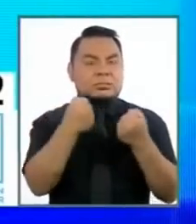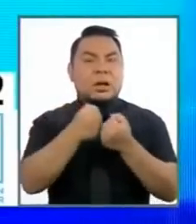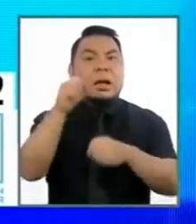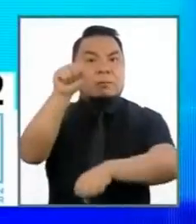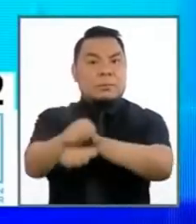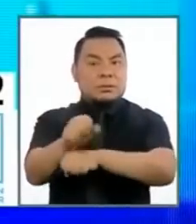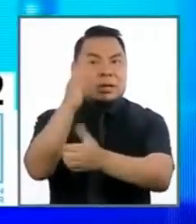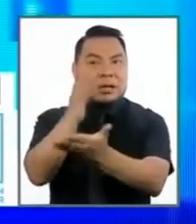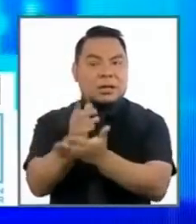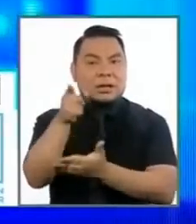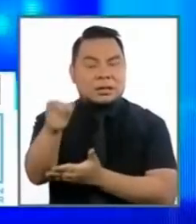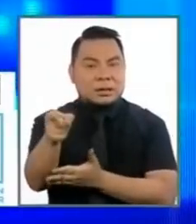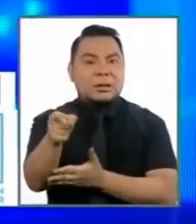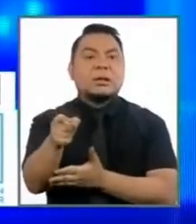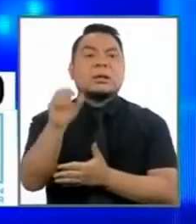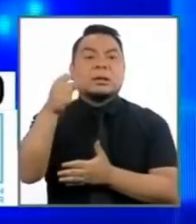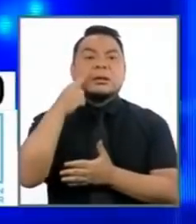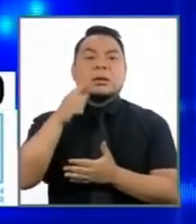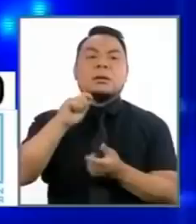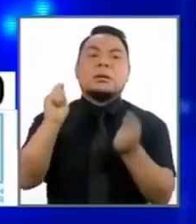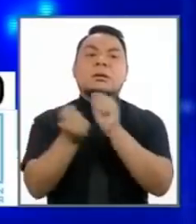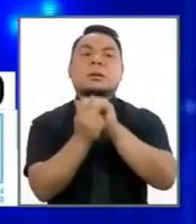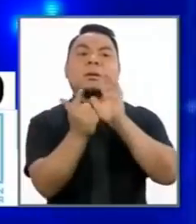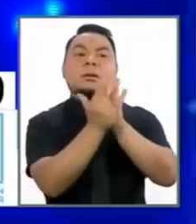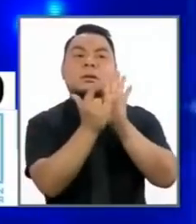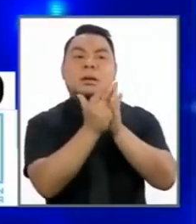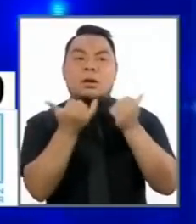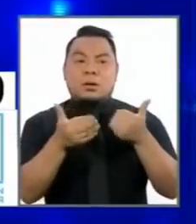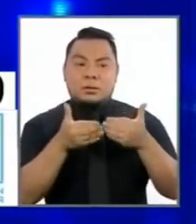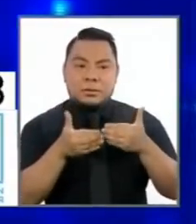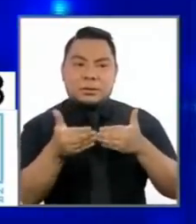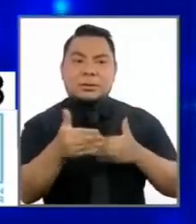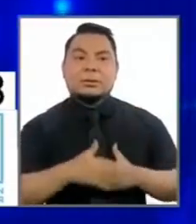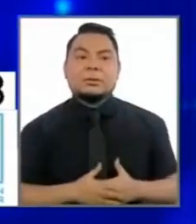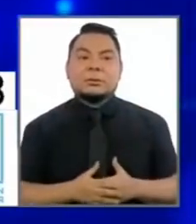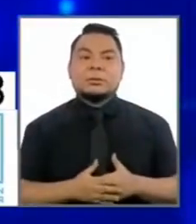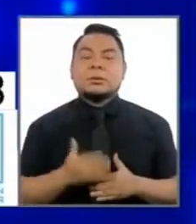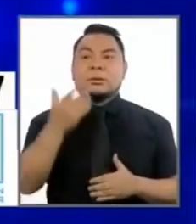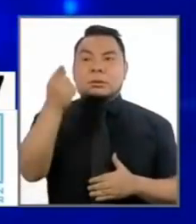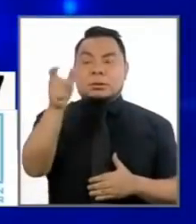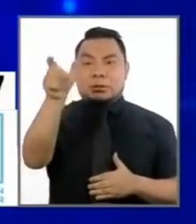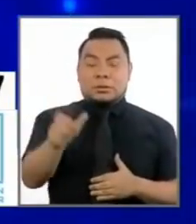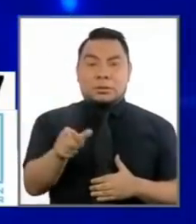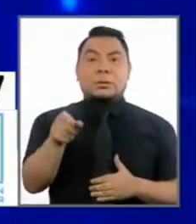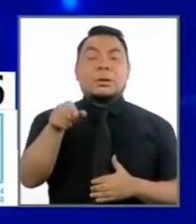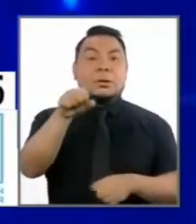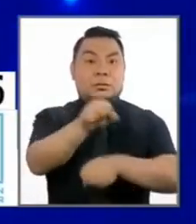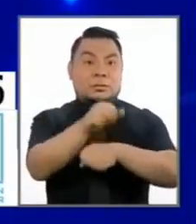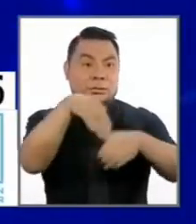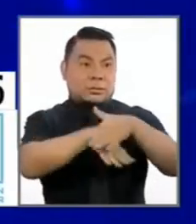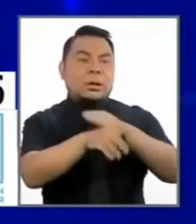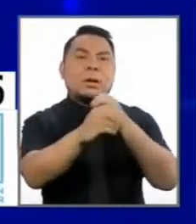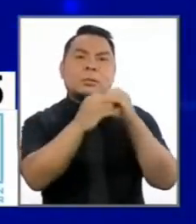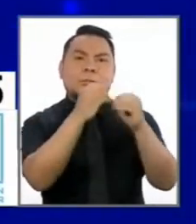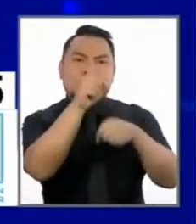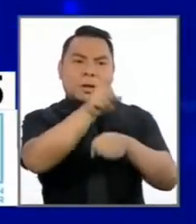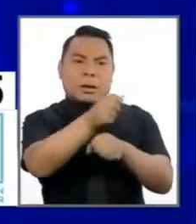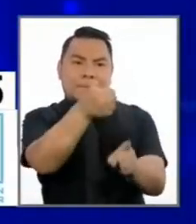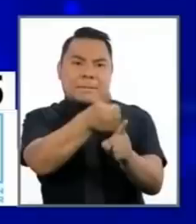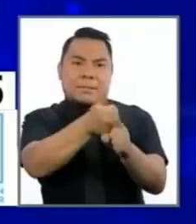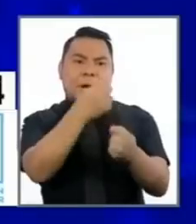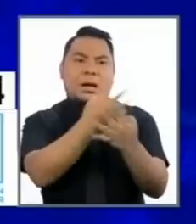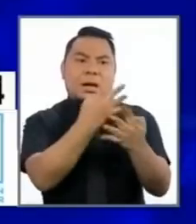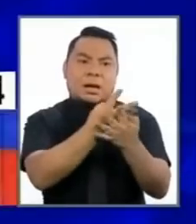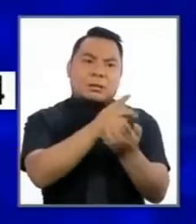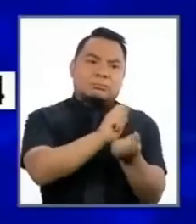para lo cual modificaremos el Código Penal vigente. Los ruegos primarios serán rehabilitados en las mismas cárceles.